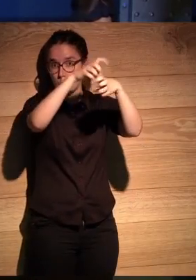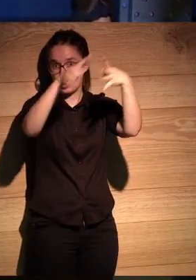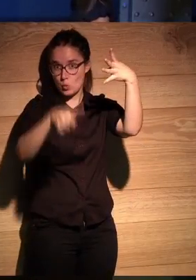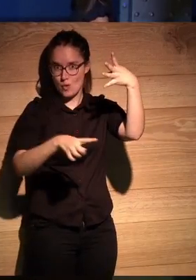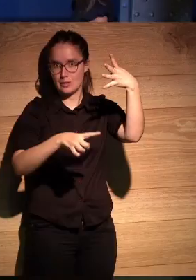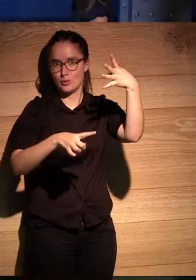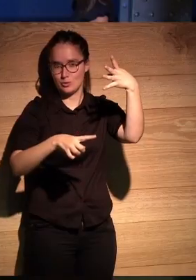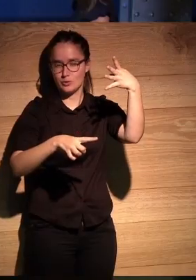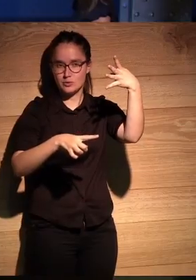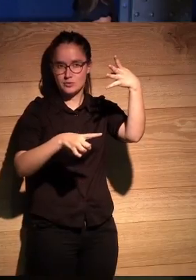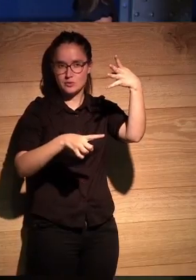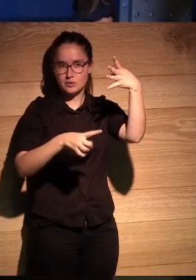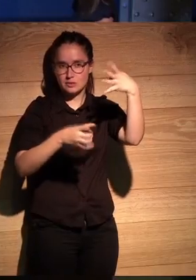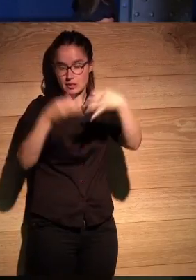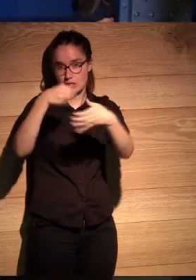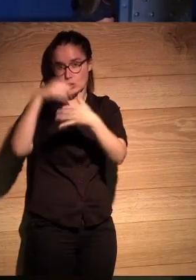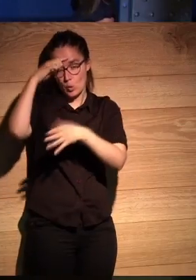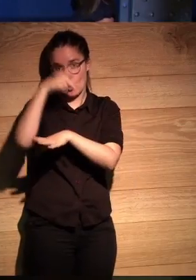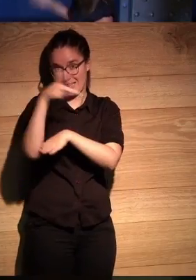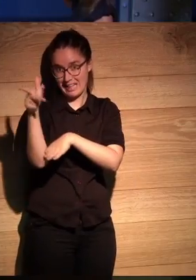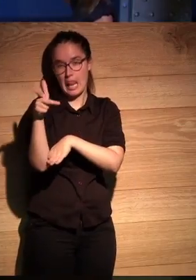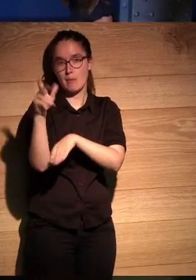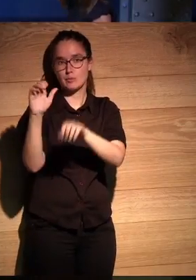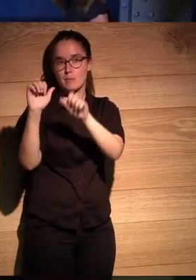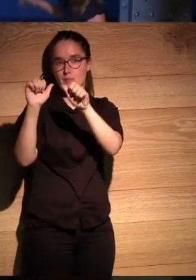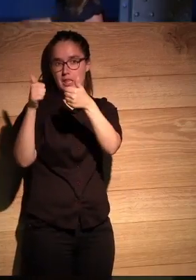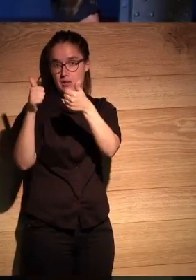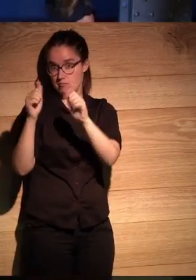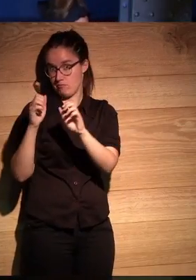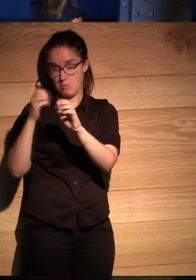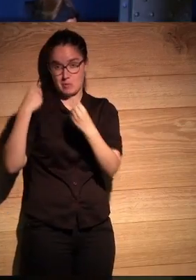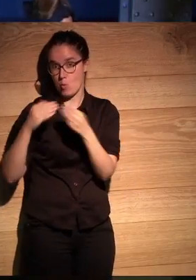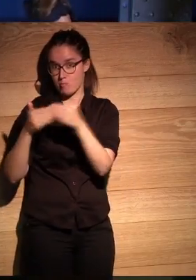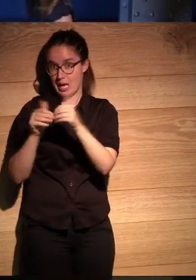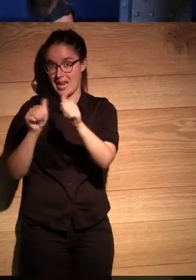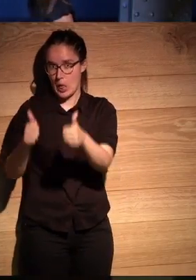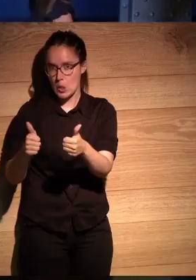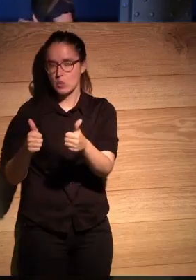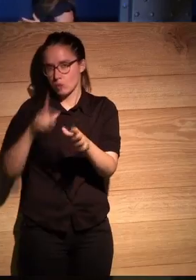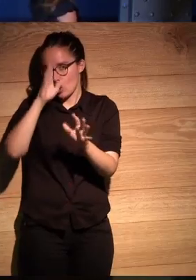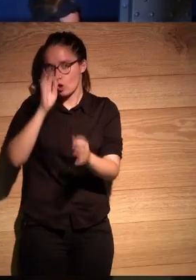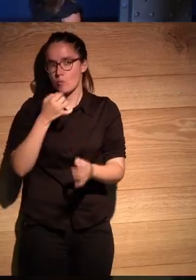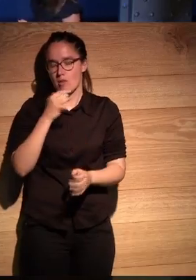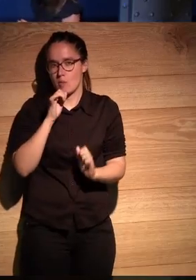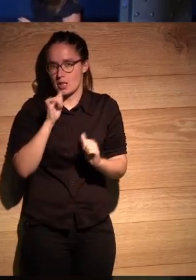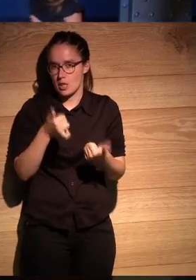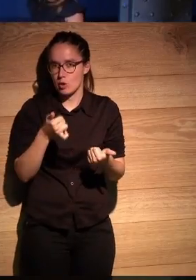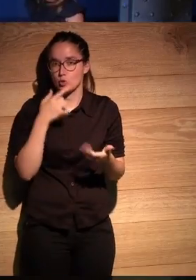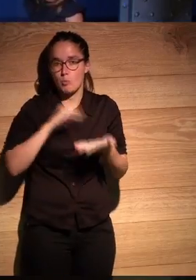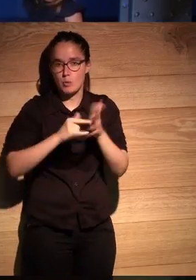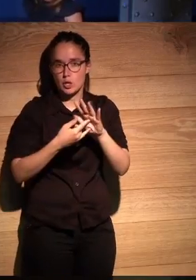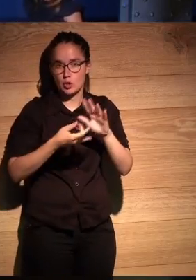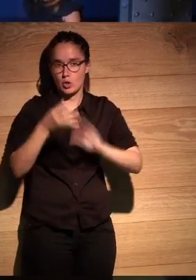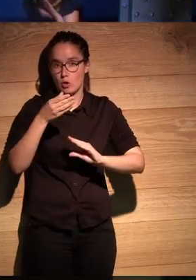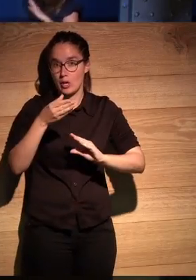componen este este documental empezaremos por el inicio evidentemente como decía al principio es un proyecto que se